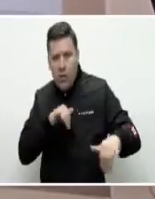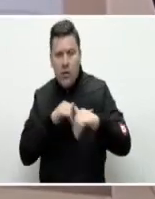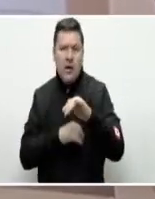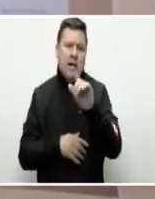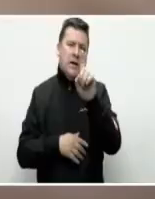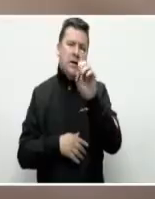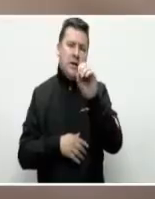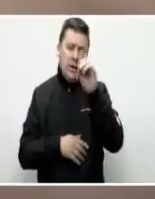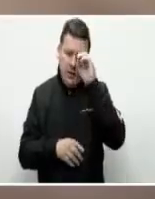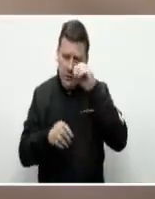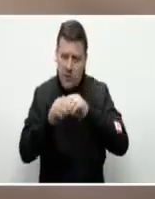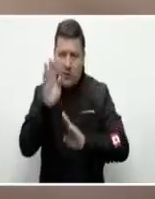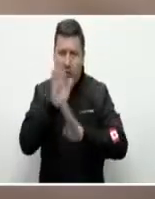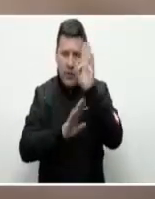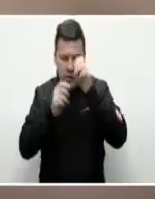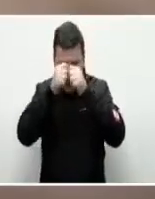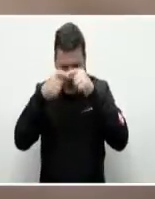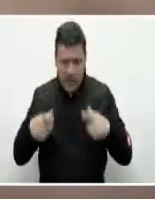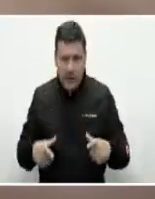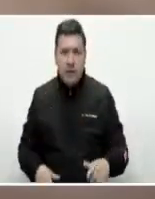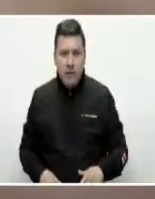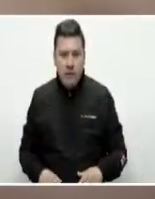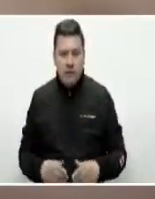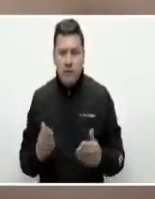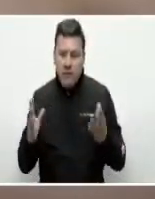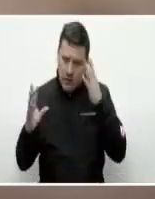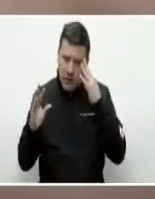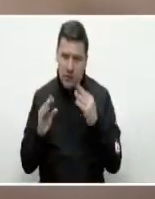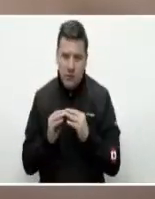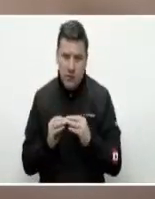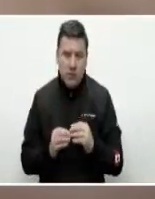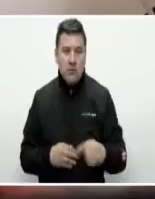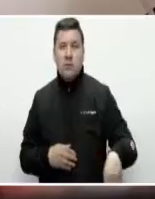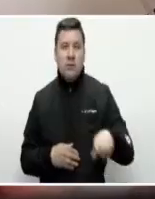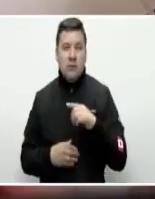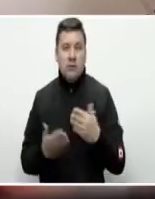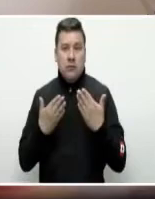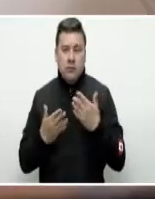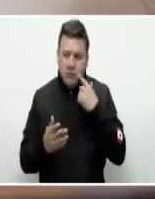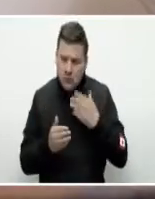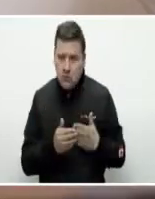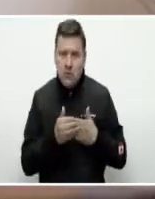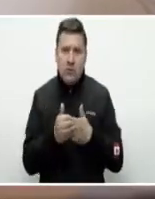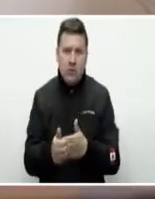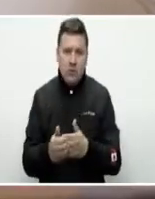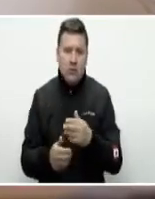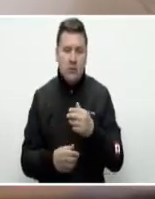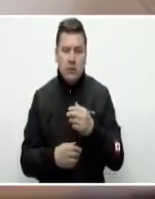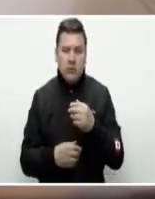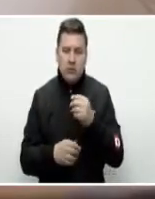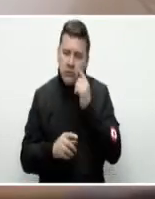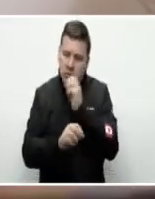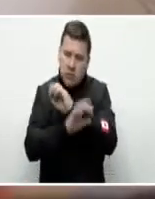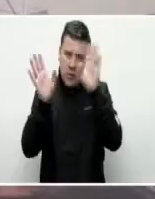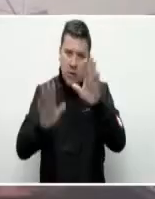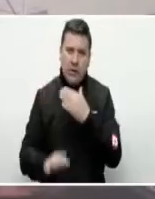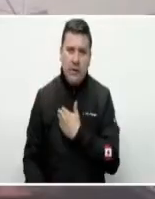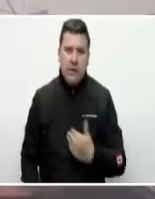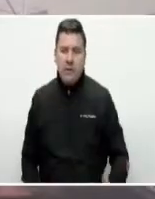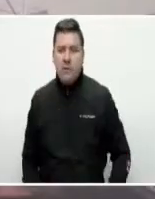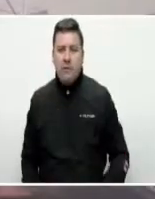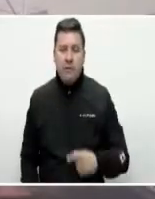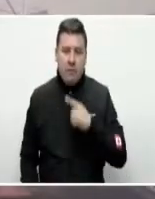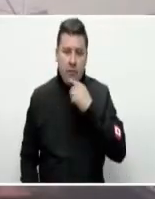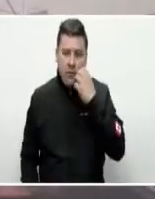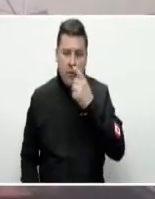fondos de emprendimiento que maneja el Estado, desarticulados. Entonces, si algo nos ha orientado, si hay una instrucción clara por parte del presidente Duque,